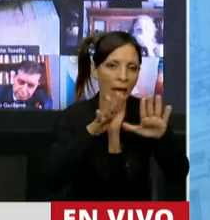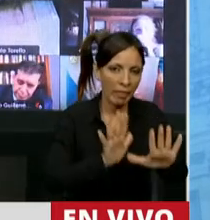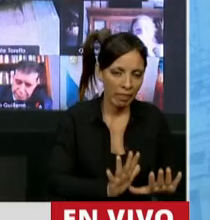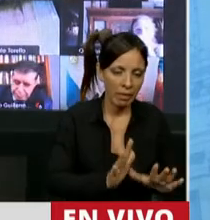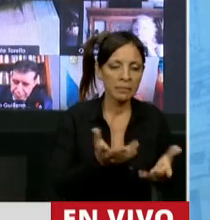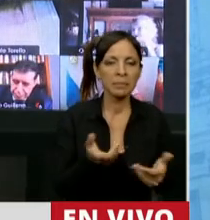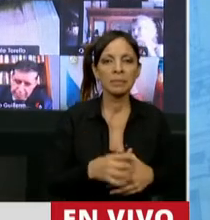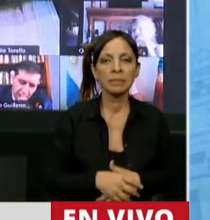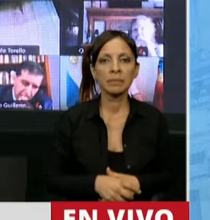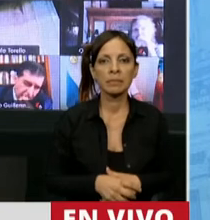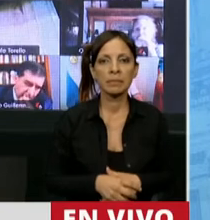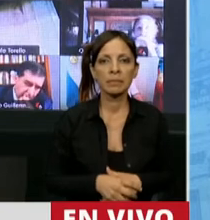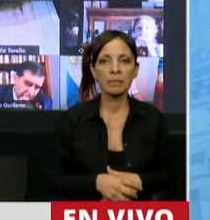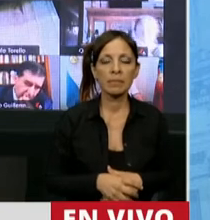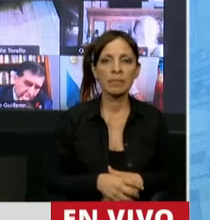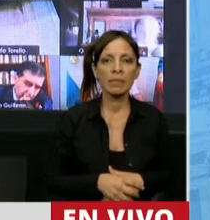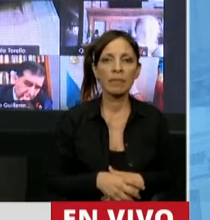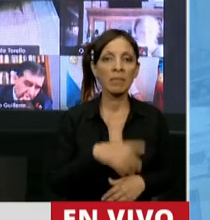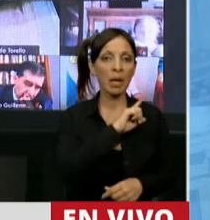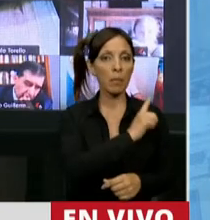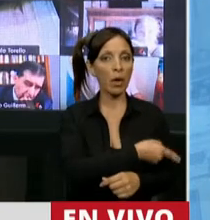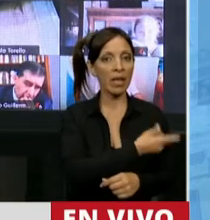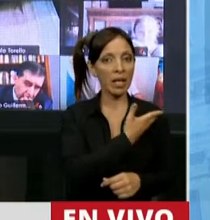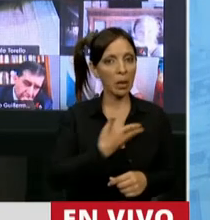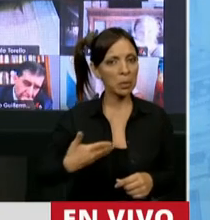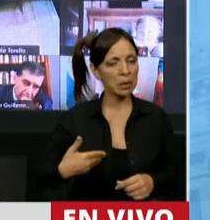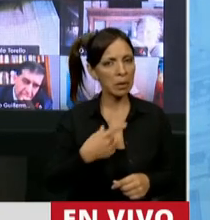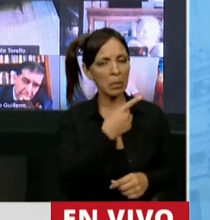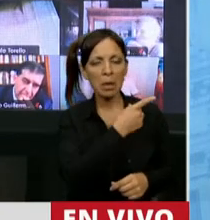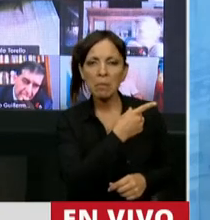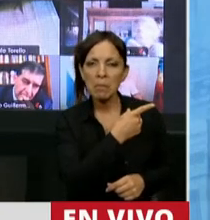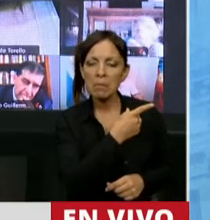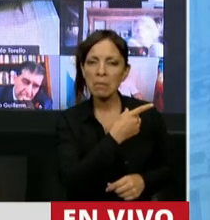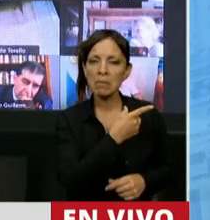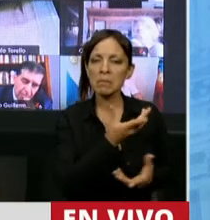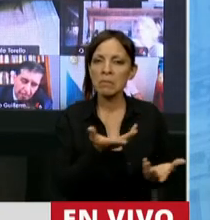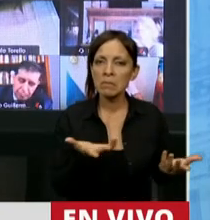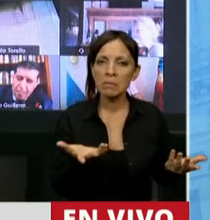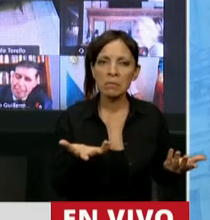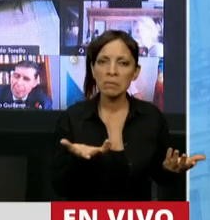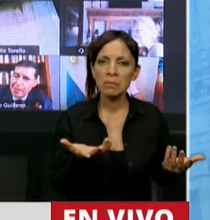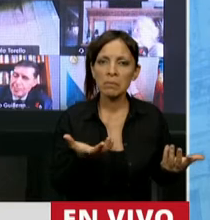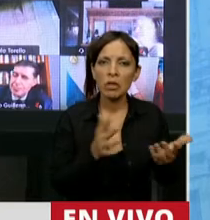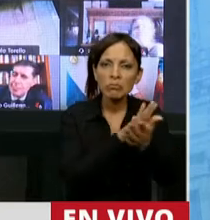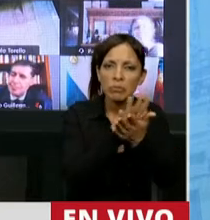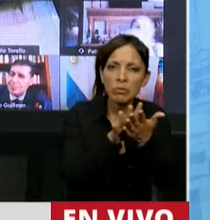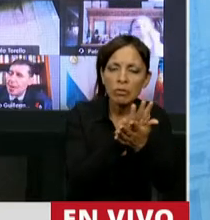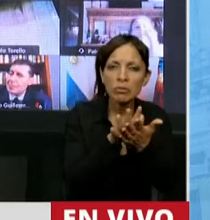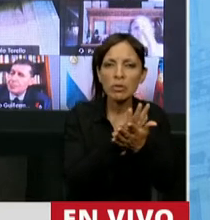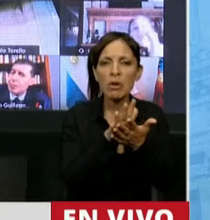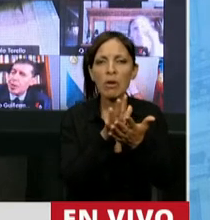desde el Ejecutivo no se haya encontrado un mecanismo